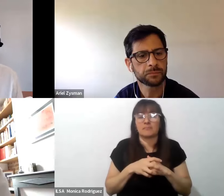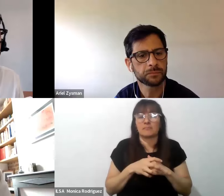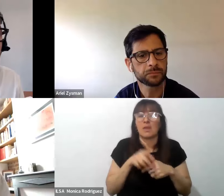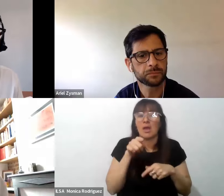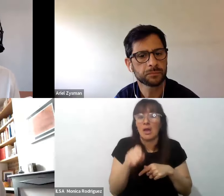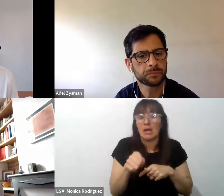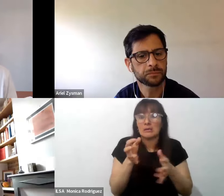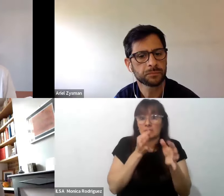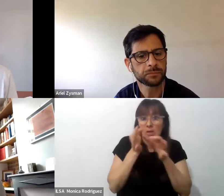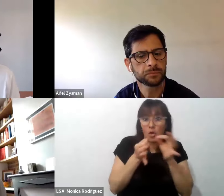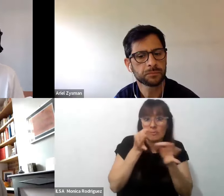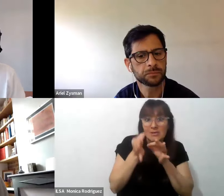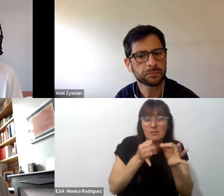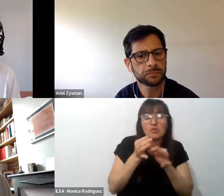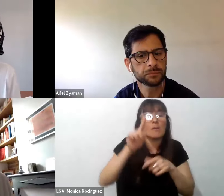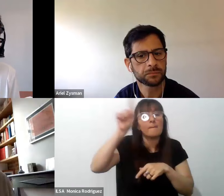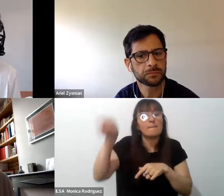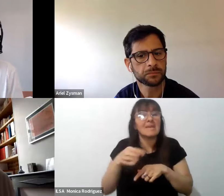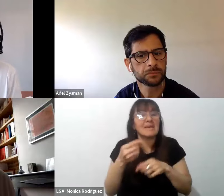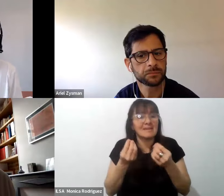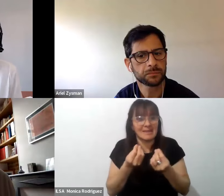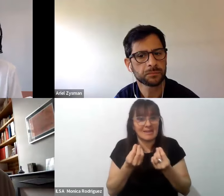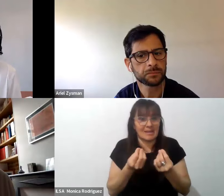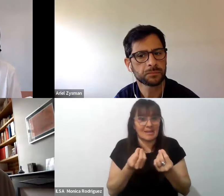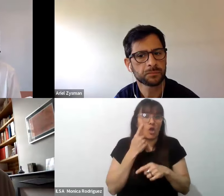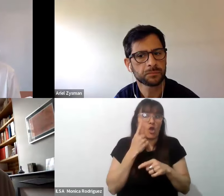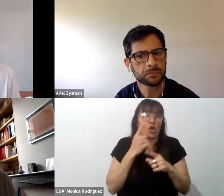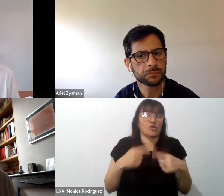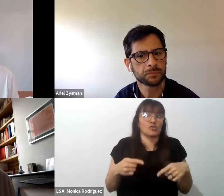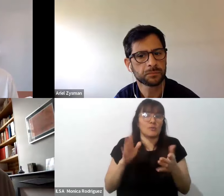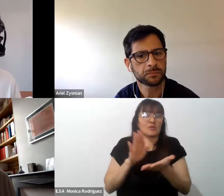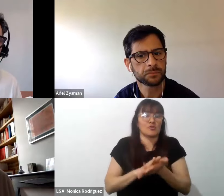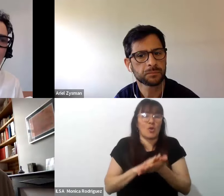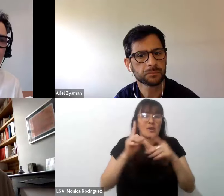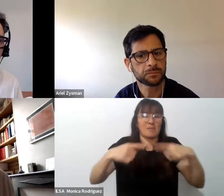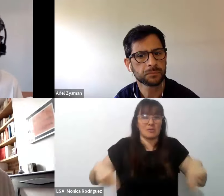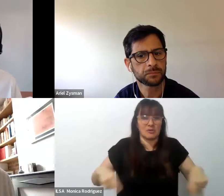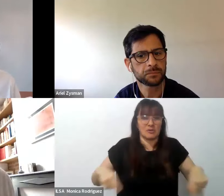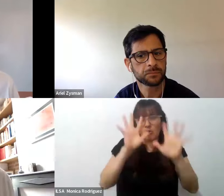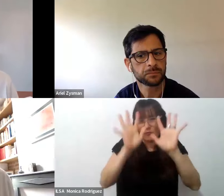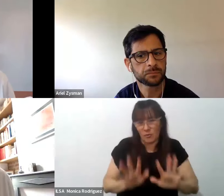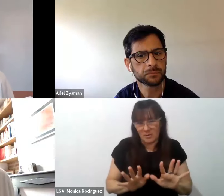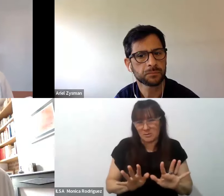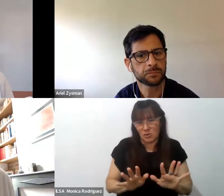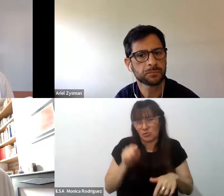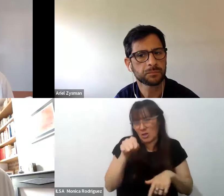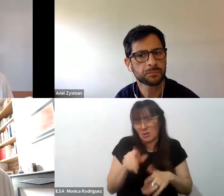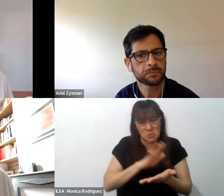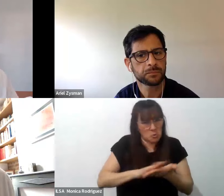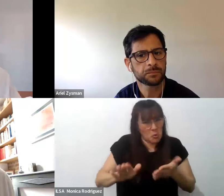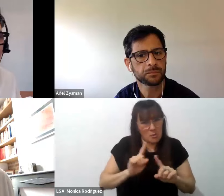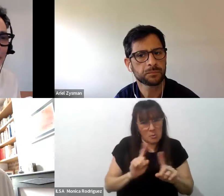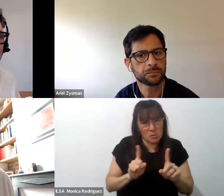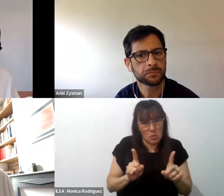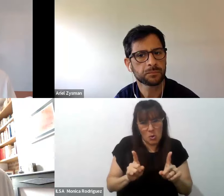conversación se produce un saber acerca de los dispositivos de formación esto tampoco es tan novedoso François